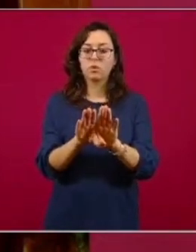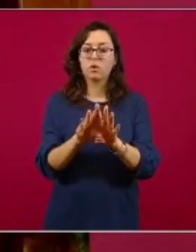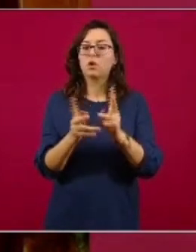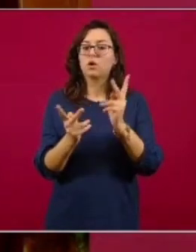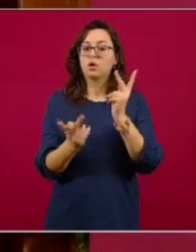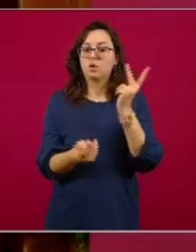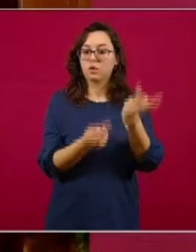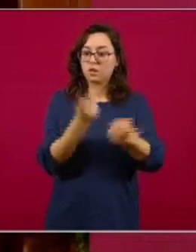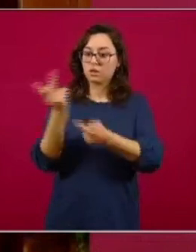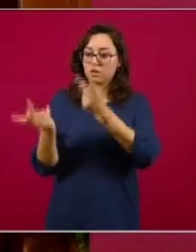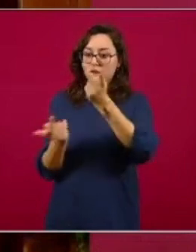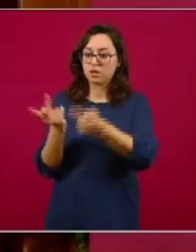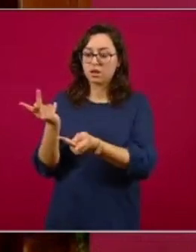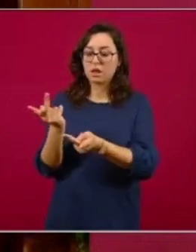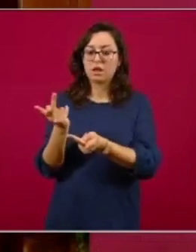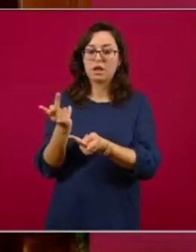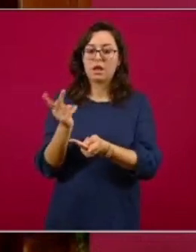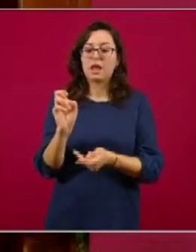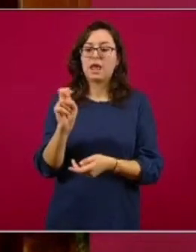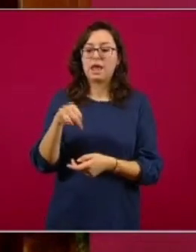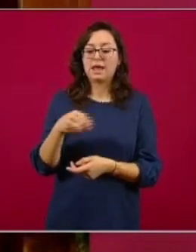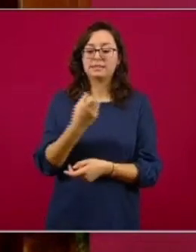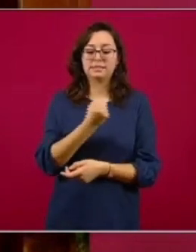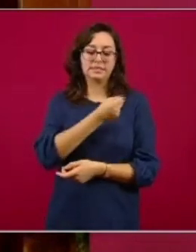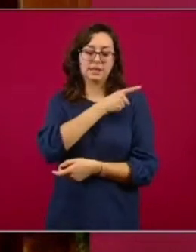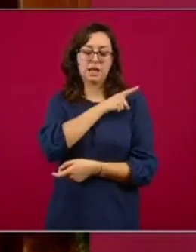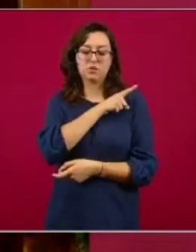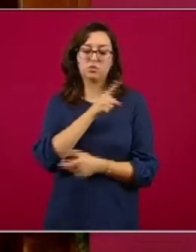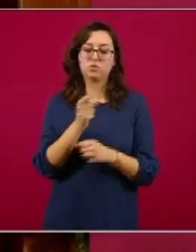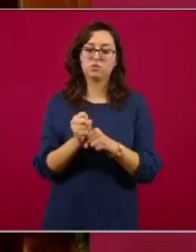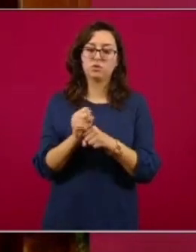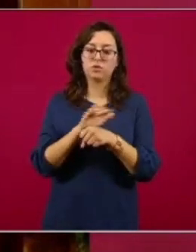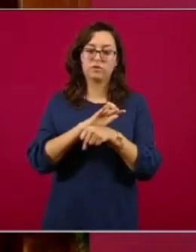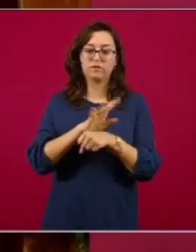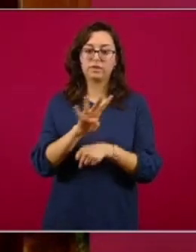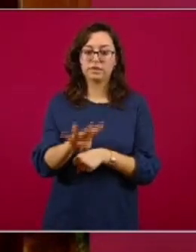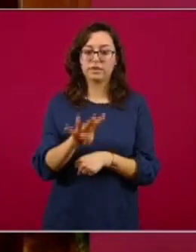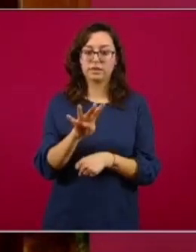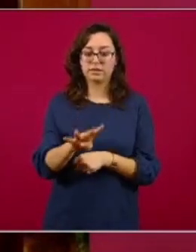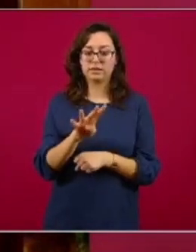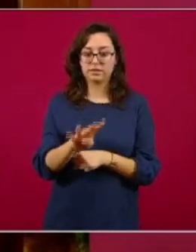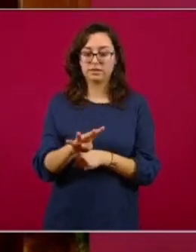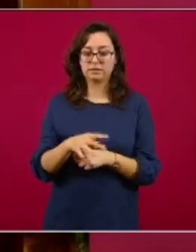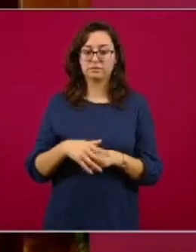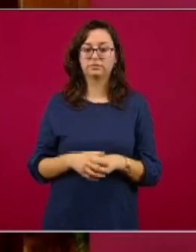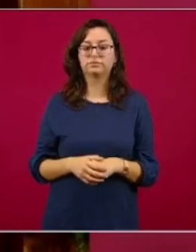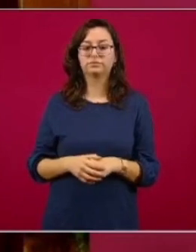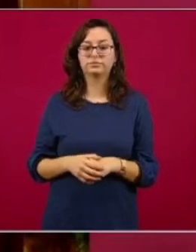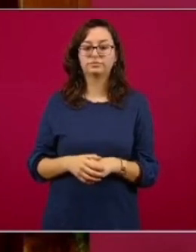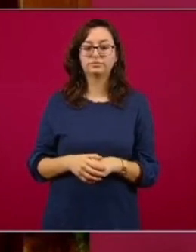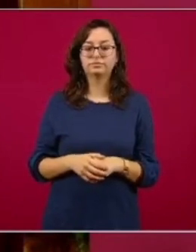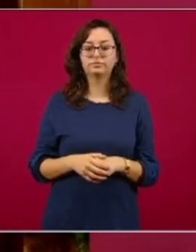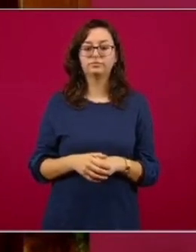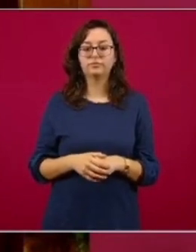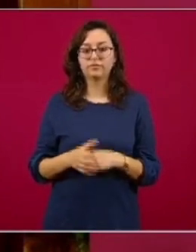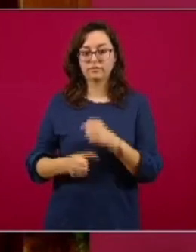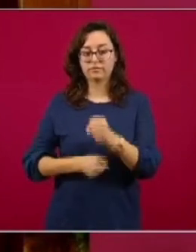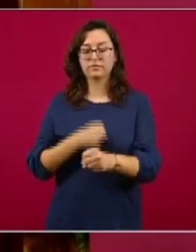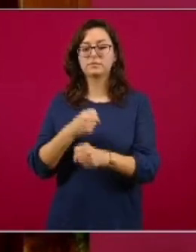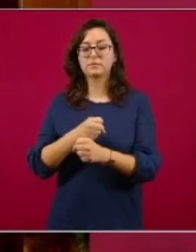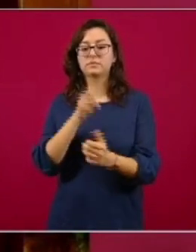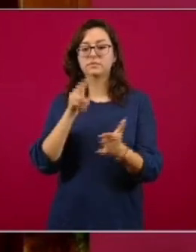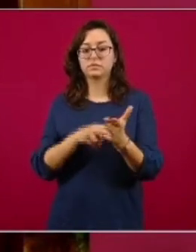encuesta ENSANUT COVID-19, que es la versión ENSANUT del año 2020,